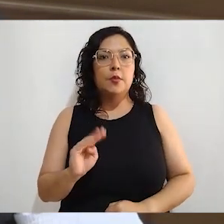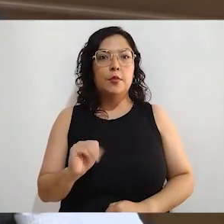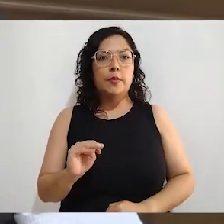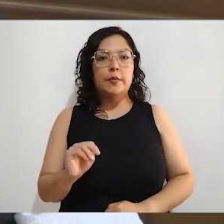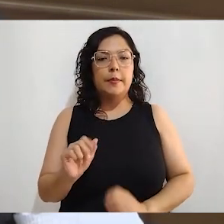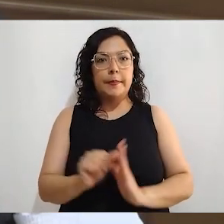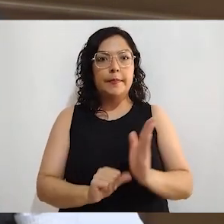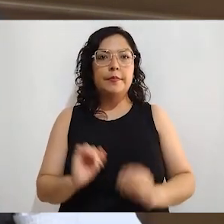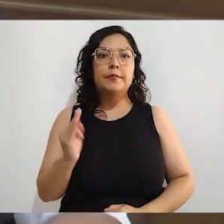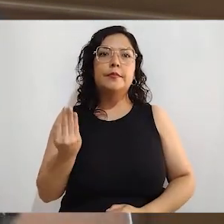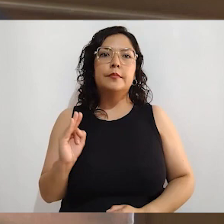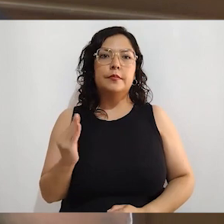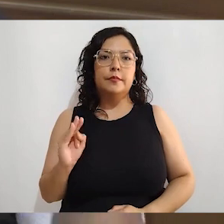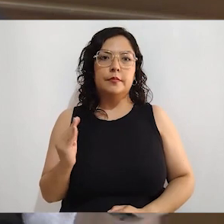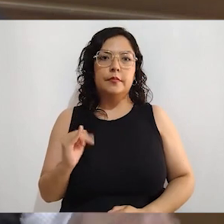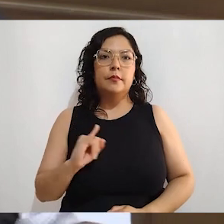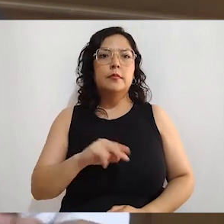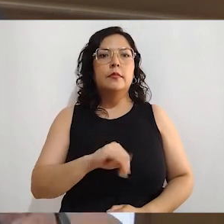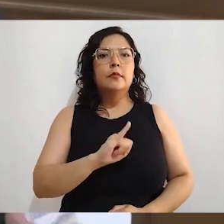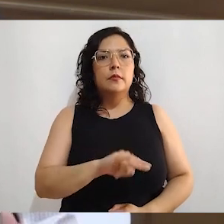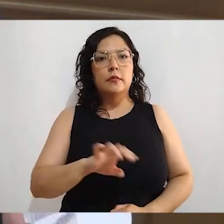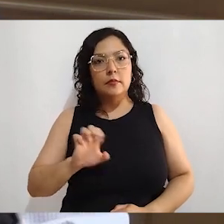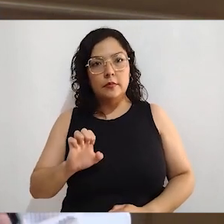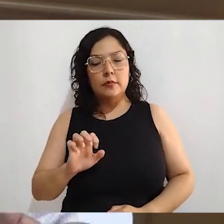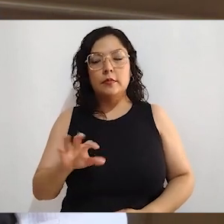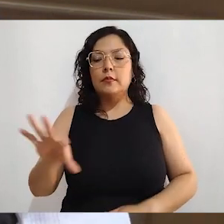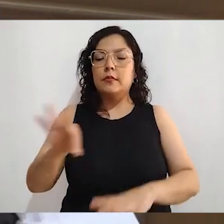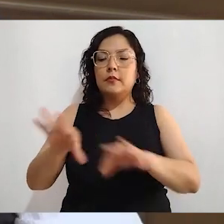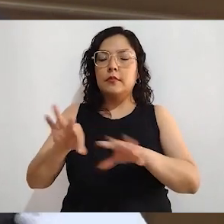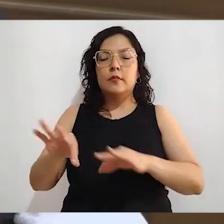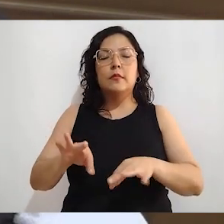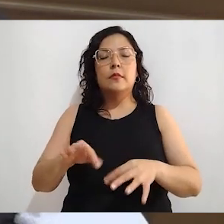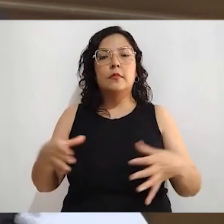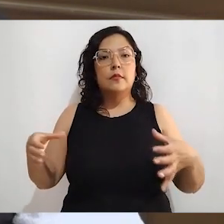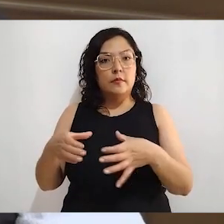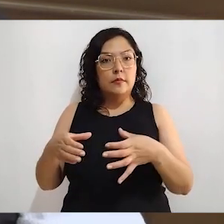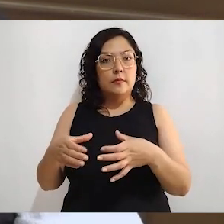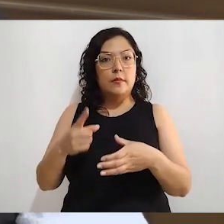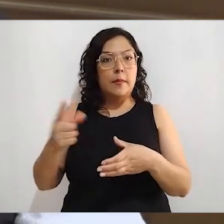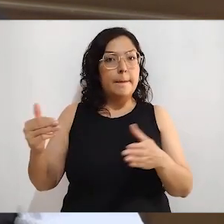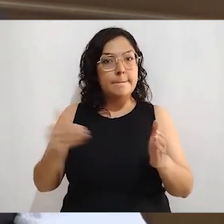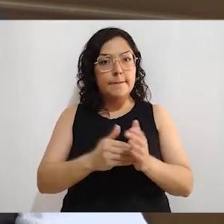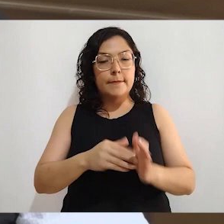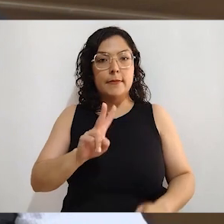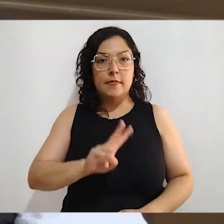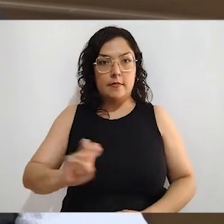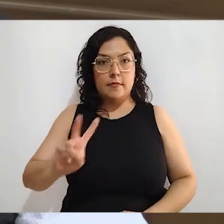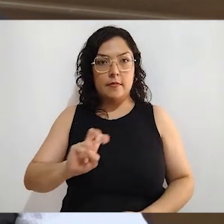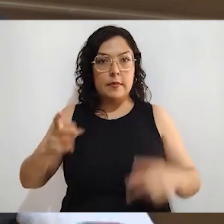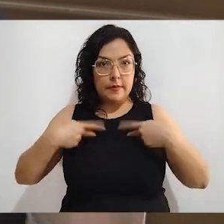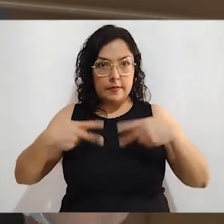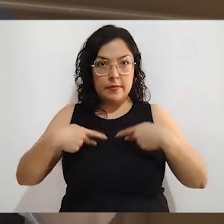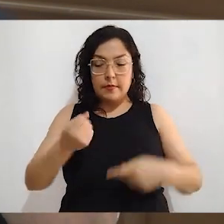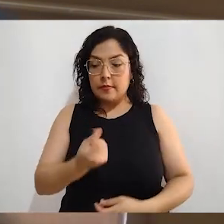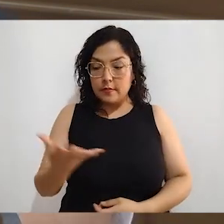Nacional Electoral empezó con el despliegue de 1.200 personas capacitadoras y supervisoras, como bien lo mencionas